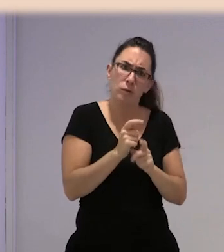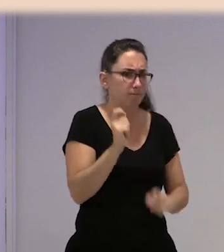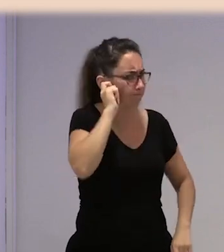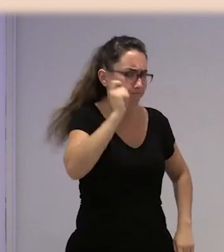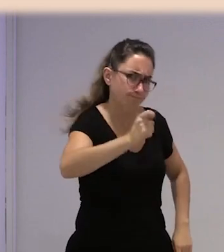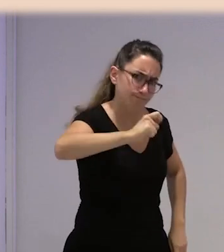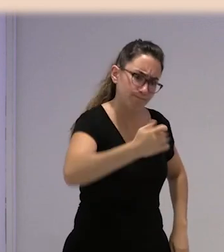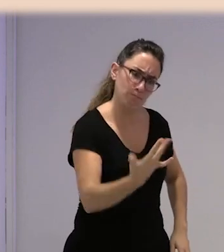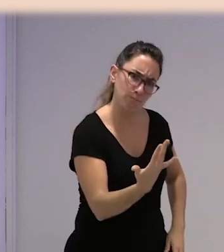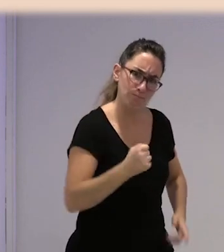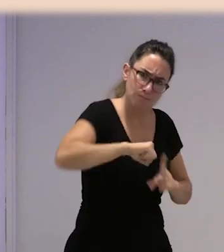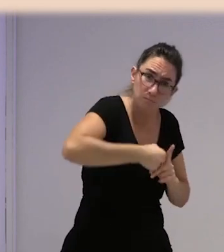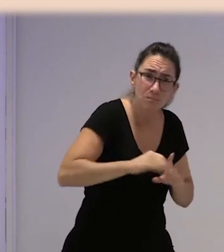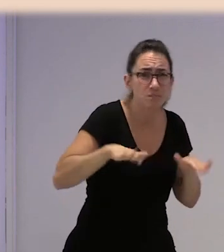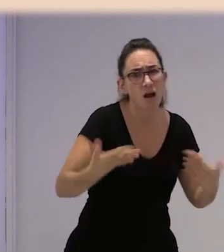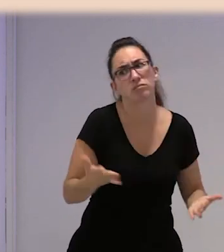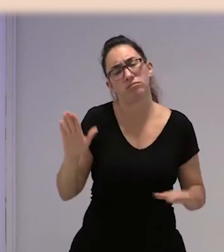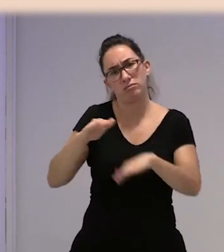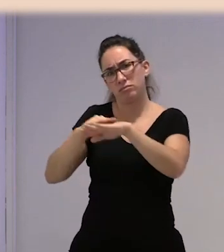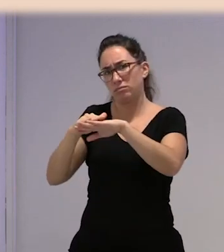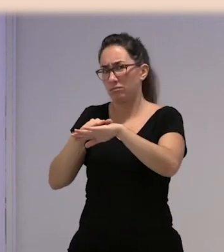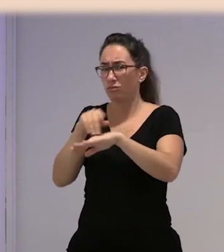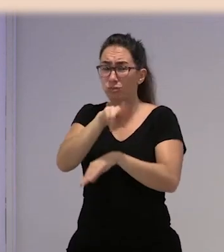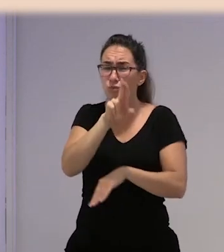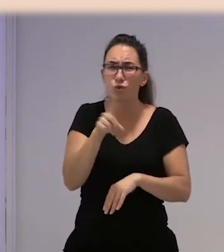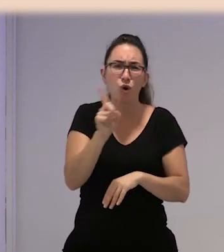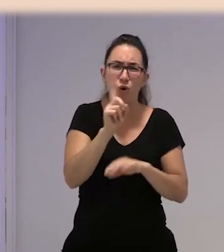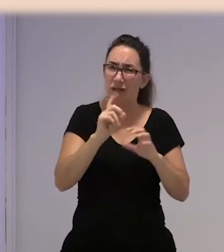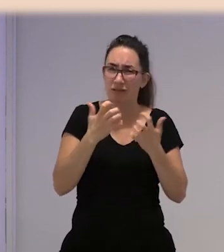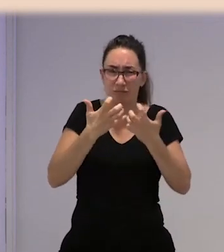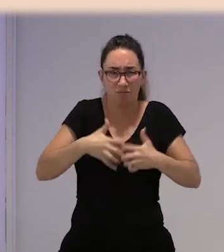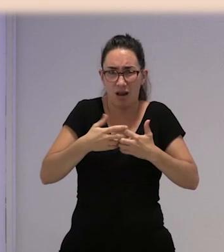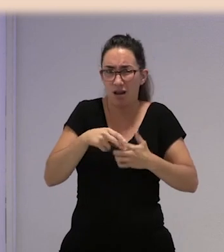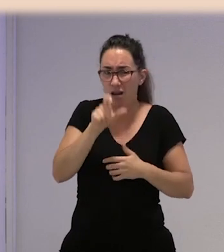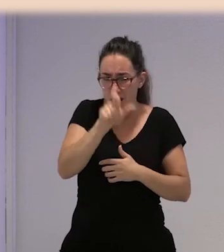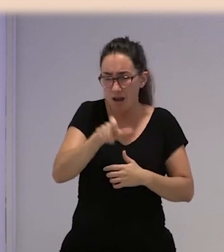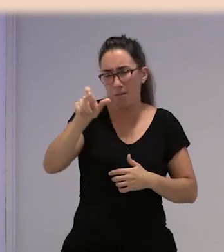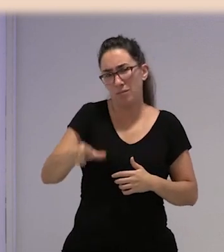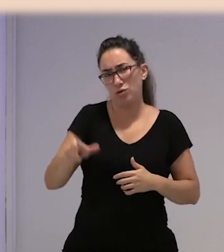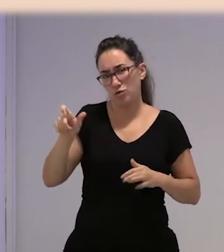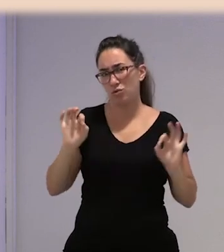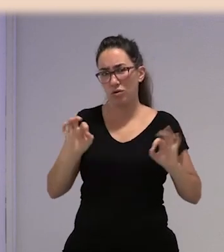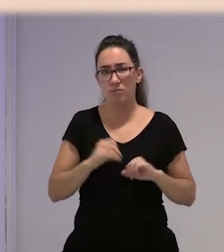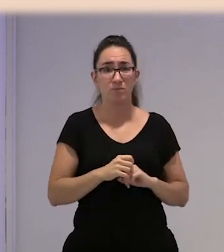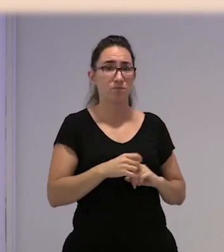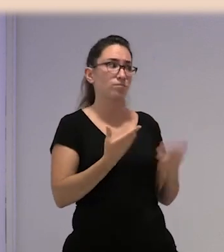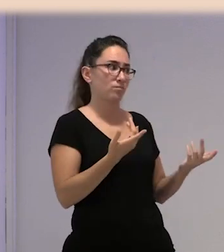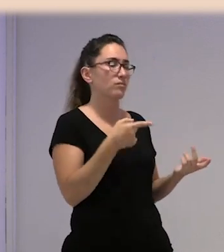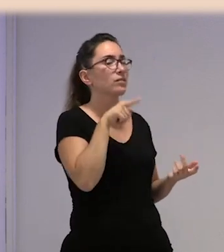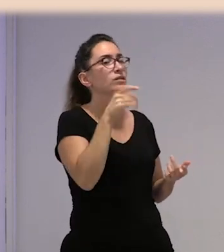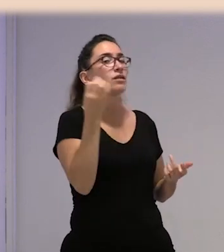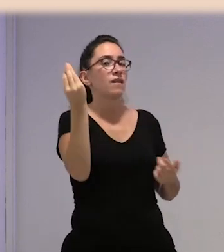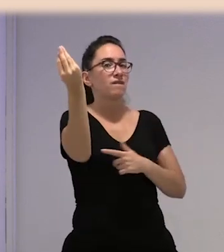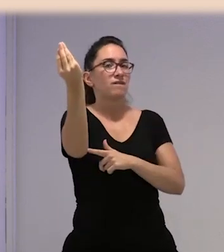de orejas. O sea, le digo, no son máquinas de cosecha, son personas. Ahí entra también lo que es la figura